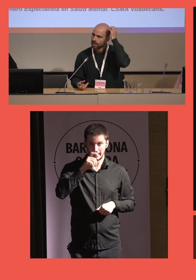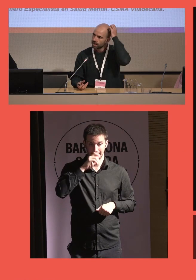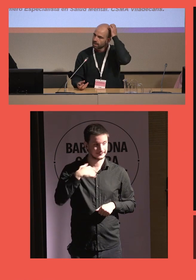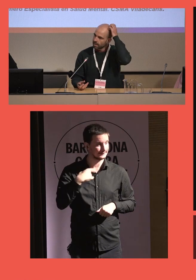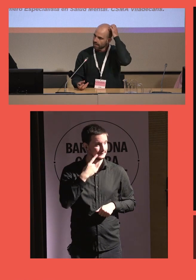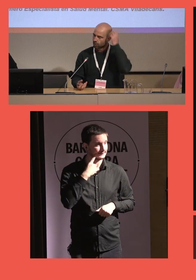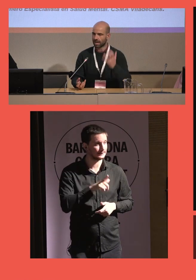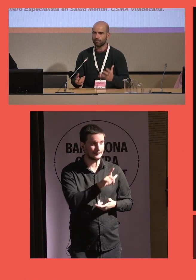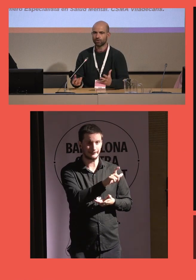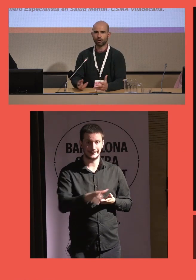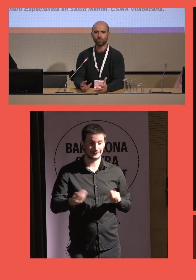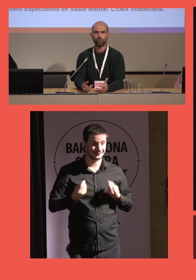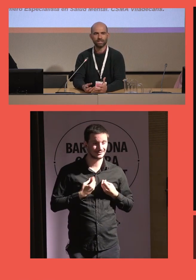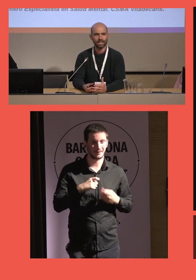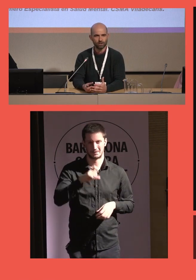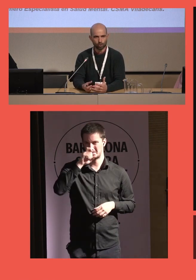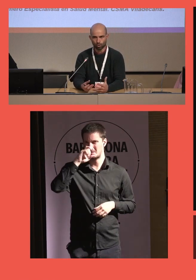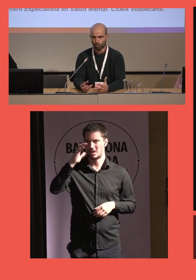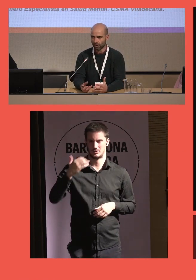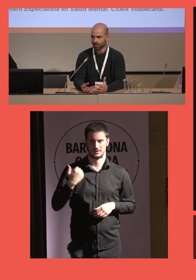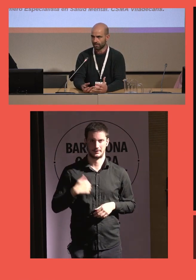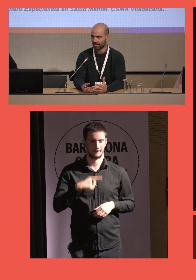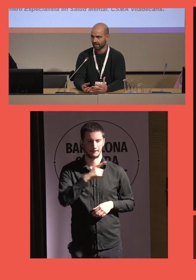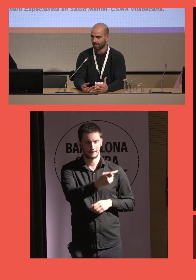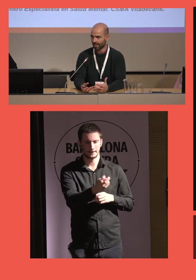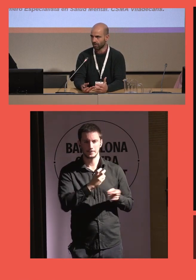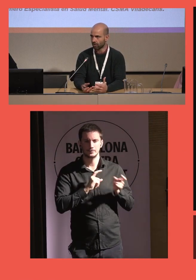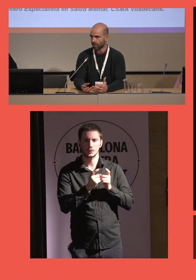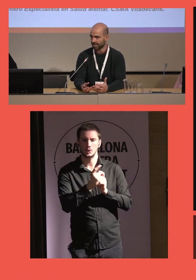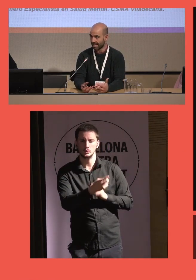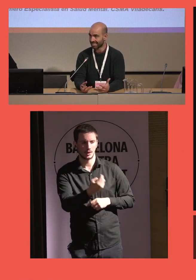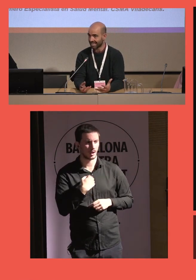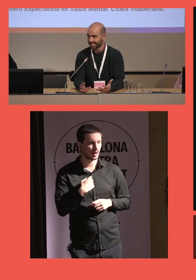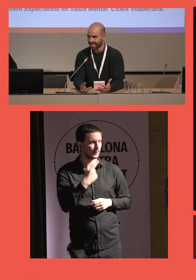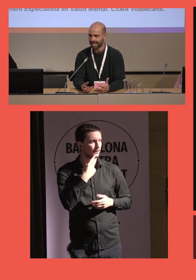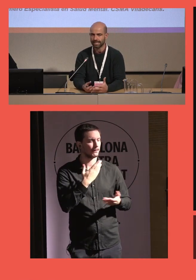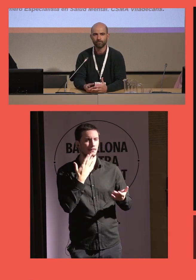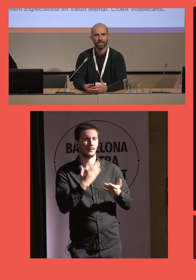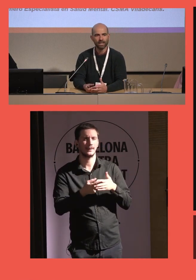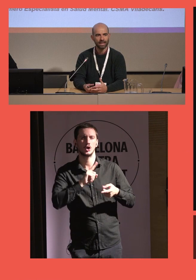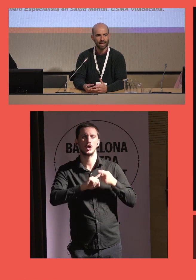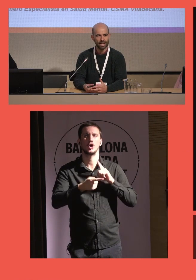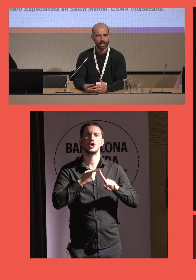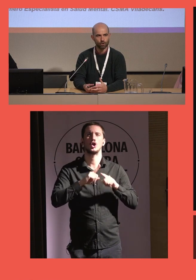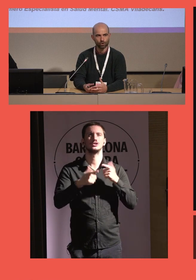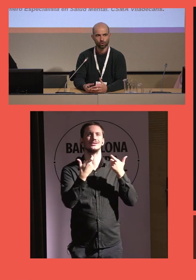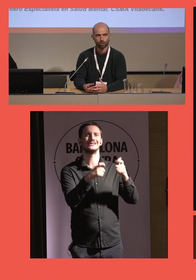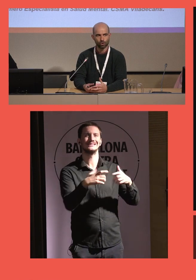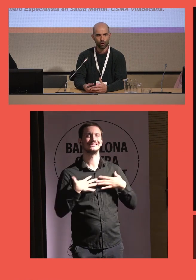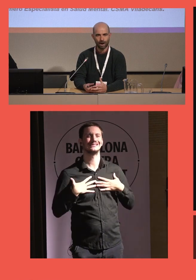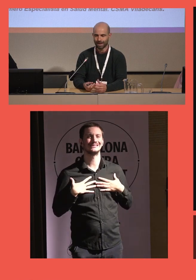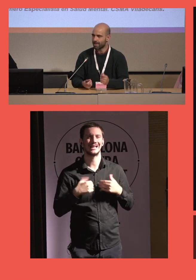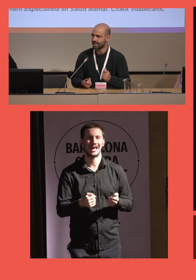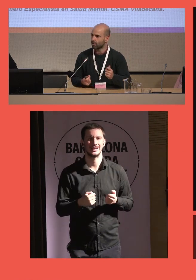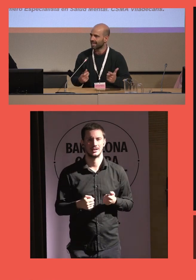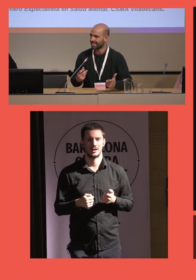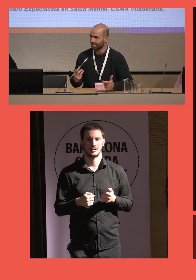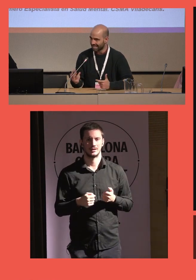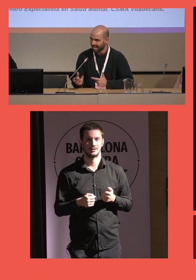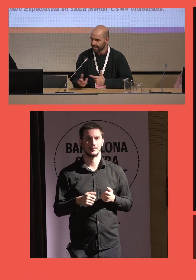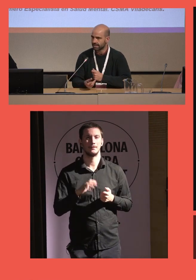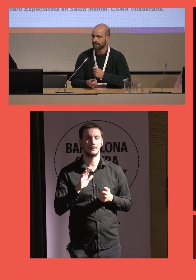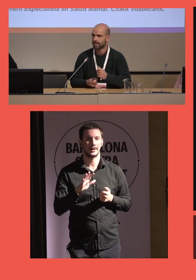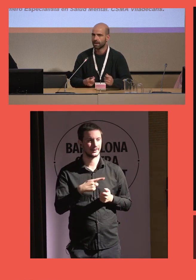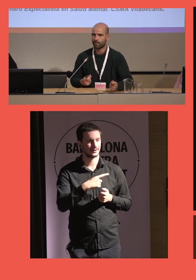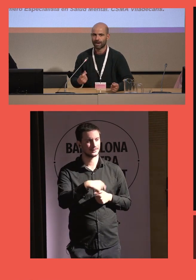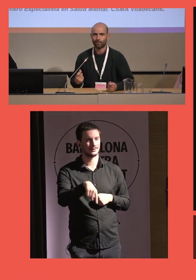envejecida y notábamos en consulta que estos usuarios que vienen demandando necesidades sanitarias habían perdido las